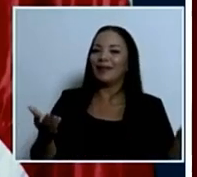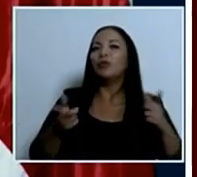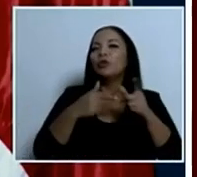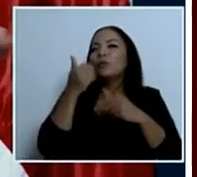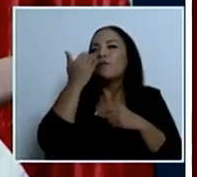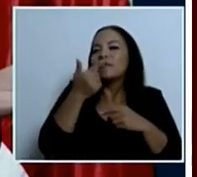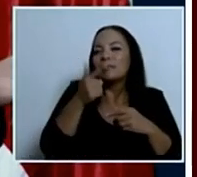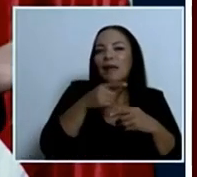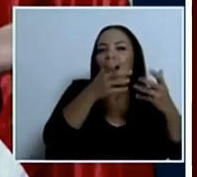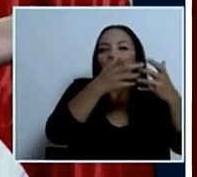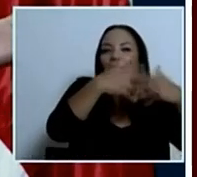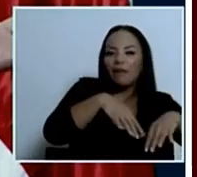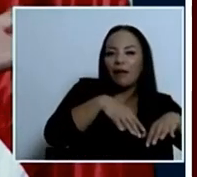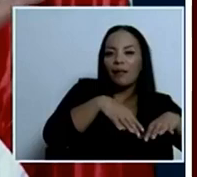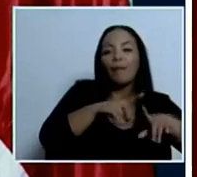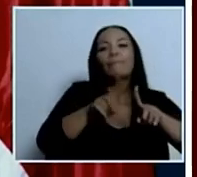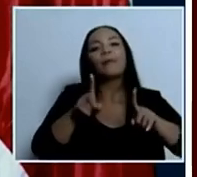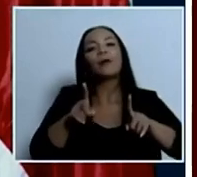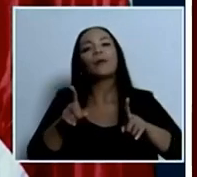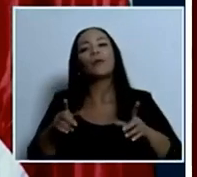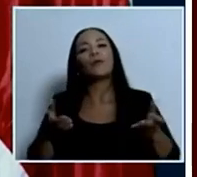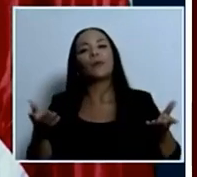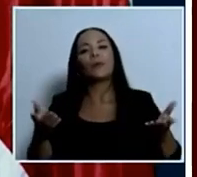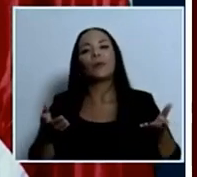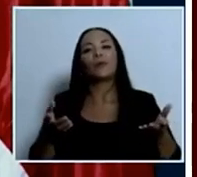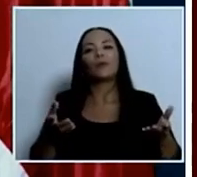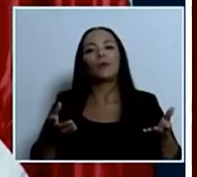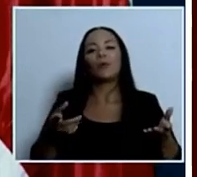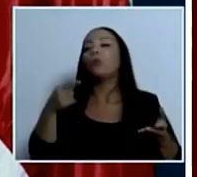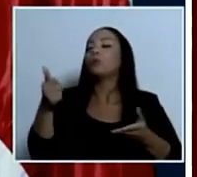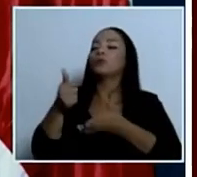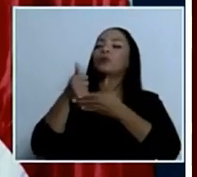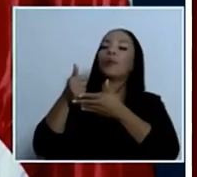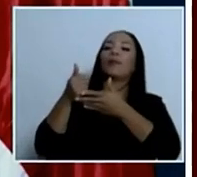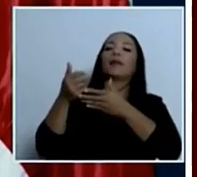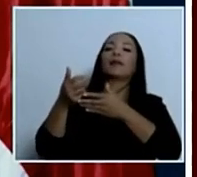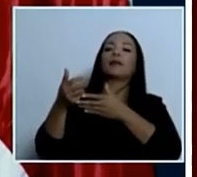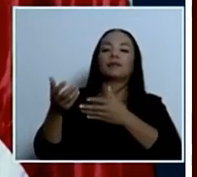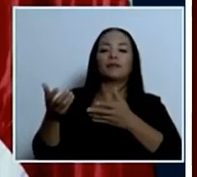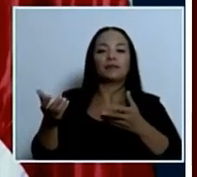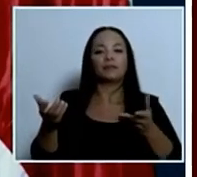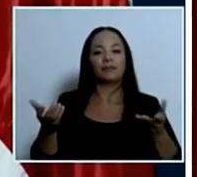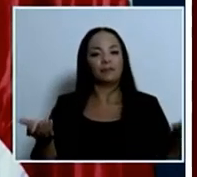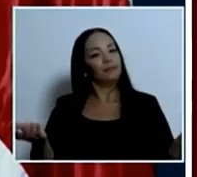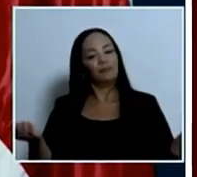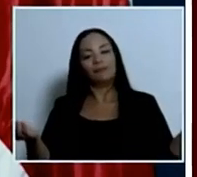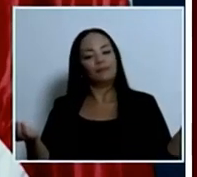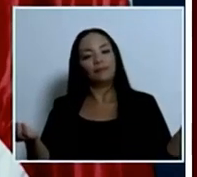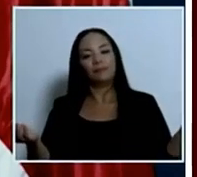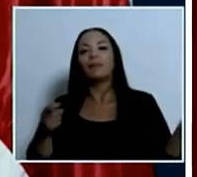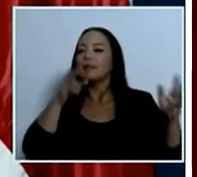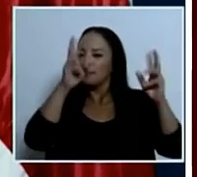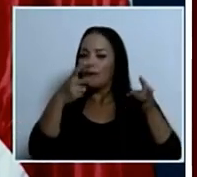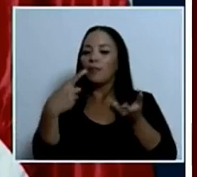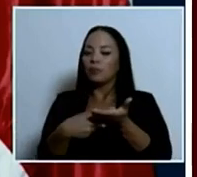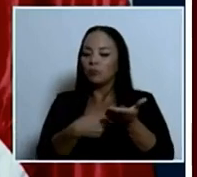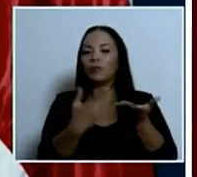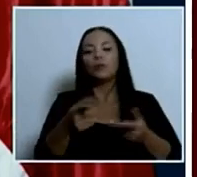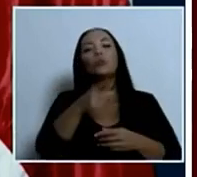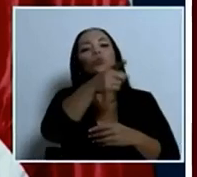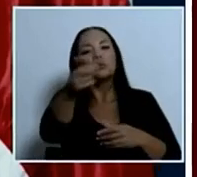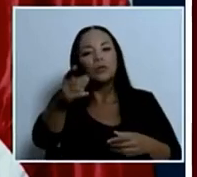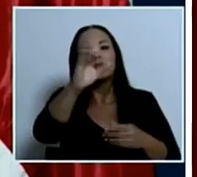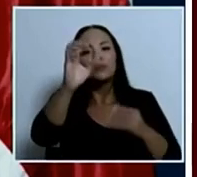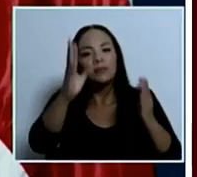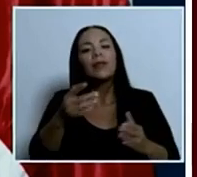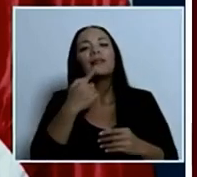ah pero sáqueme usted eso es un tema que tenemos que discutir díganme ustedes costarricenses qué carretera no quiere que